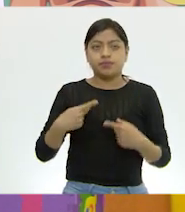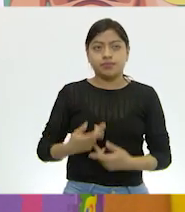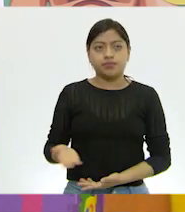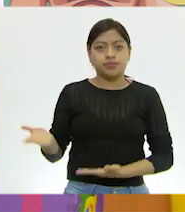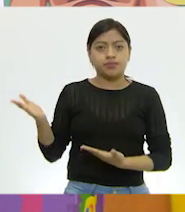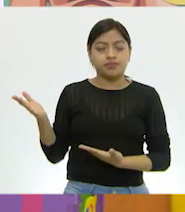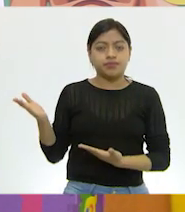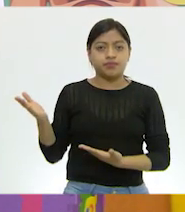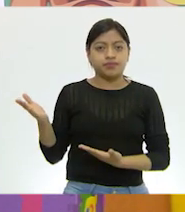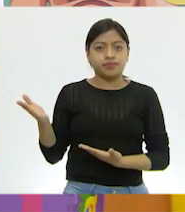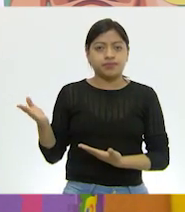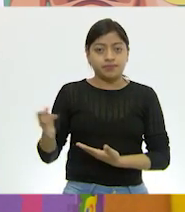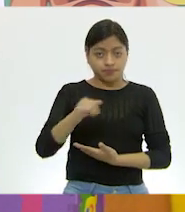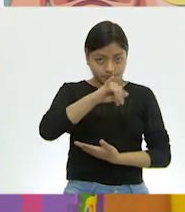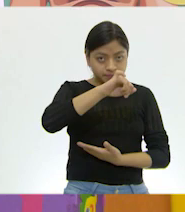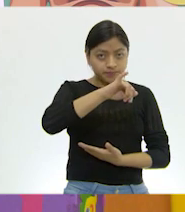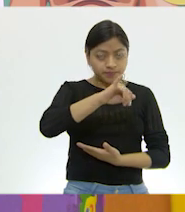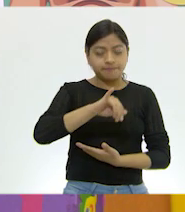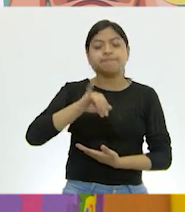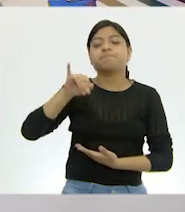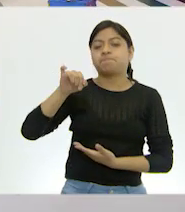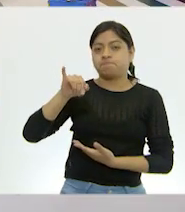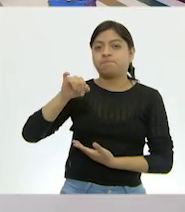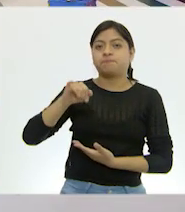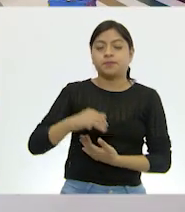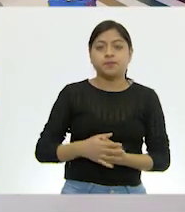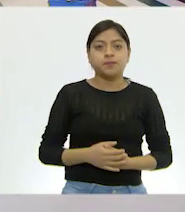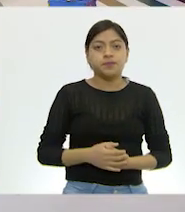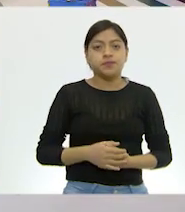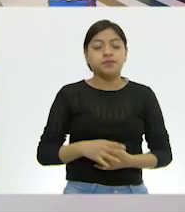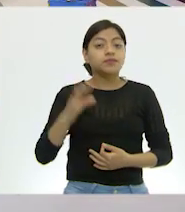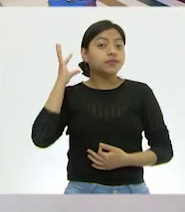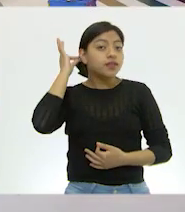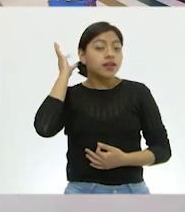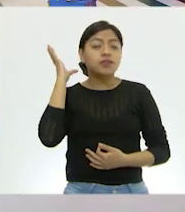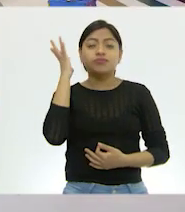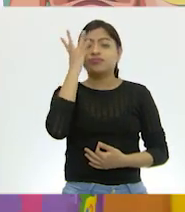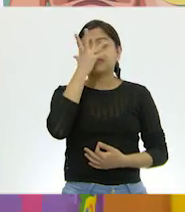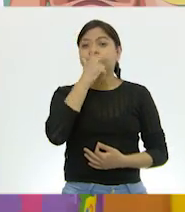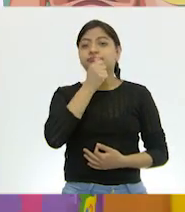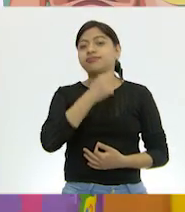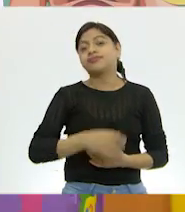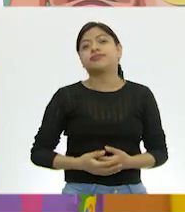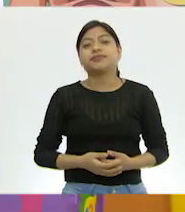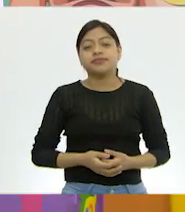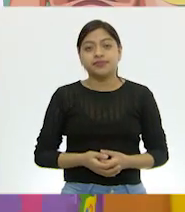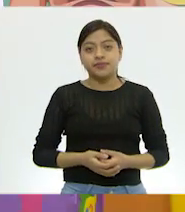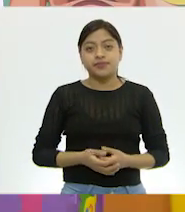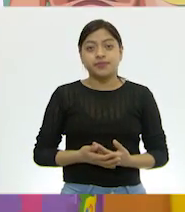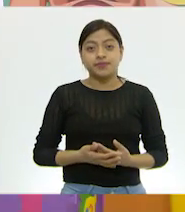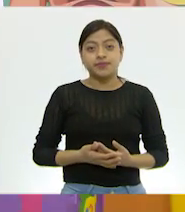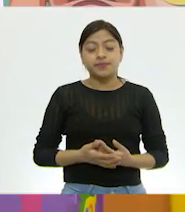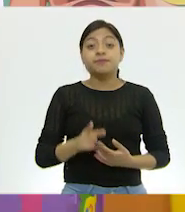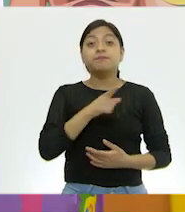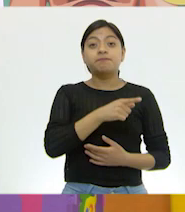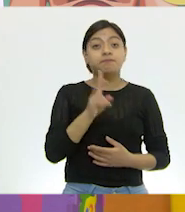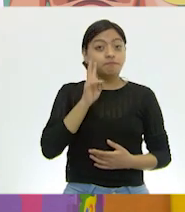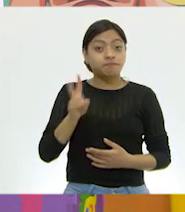¿vale? Sí. Con su cabello muy bonito. ¿Qué tal?